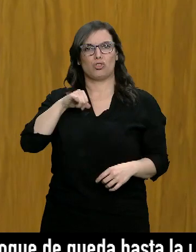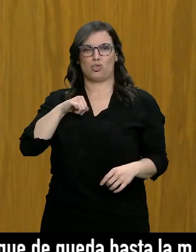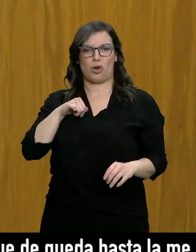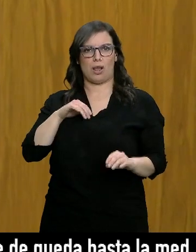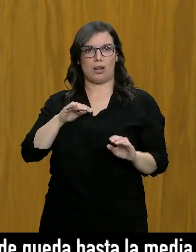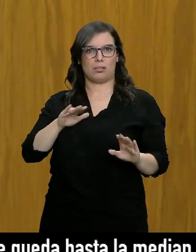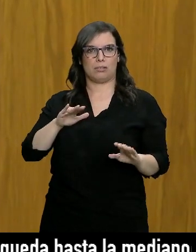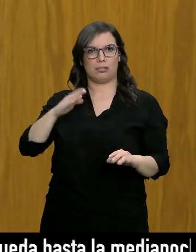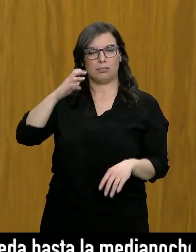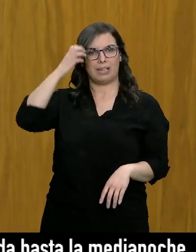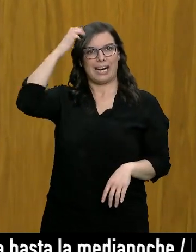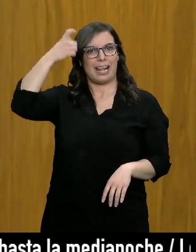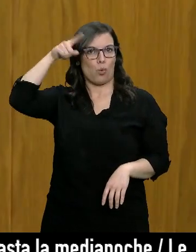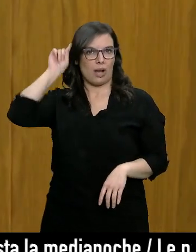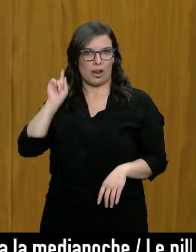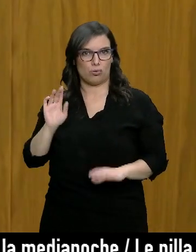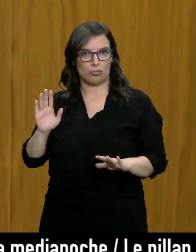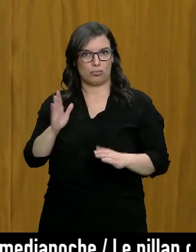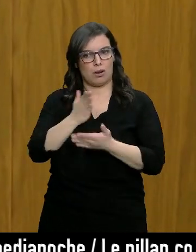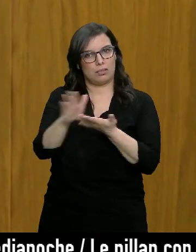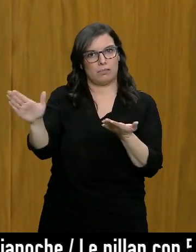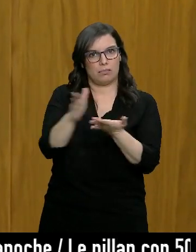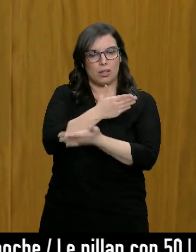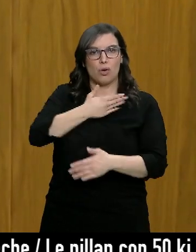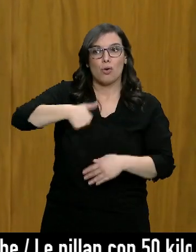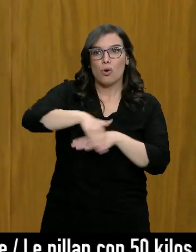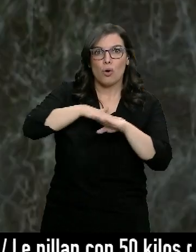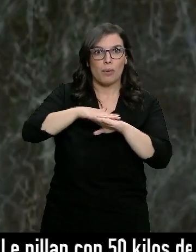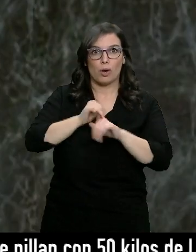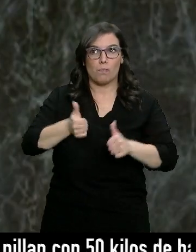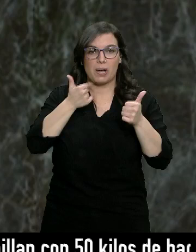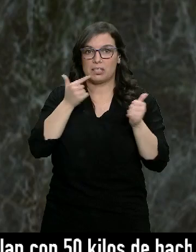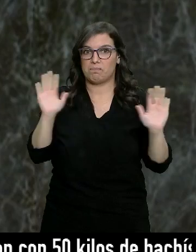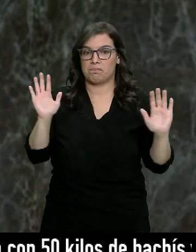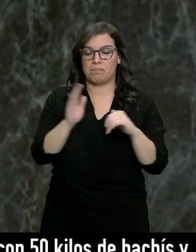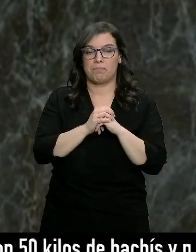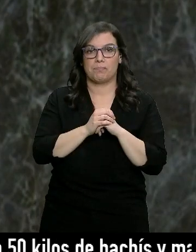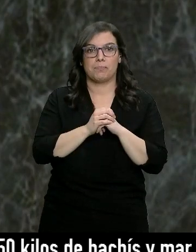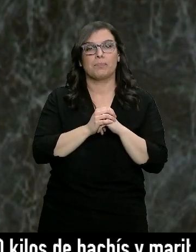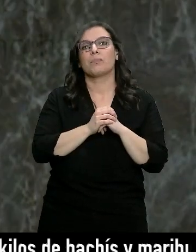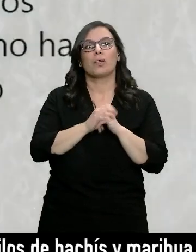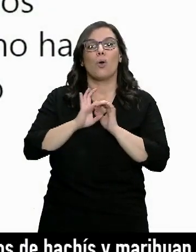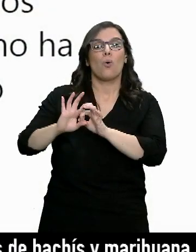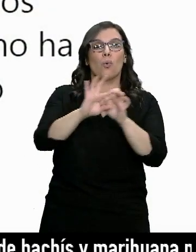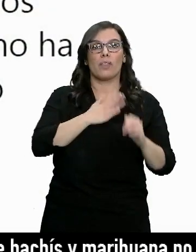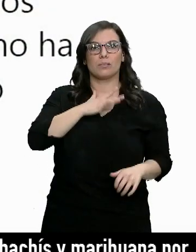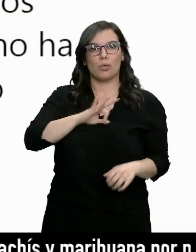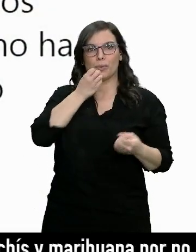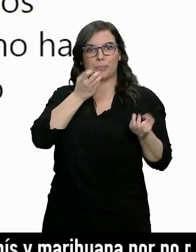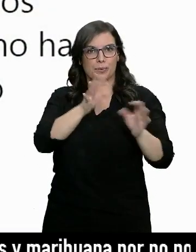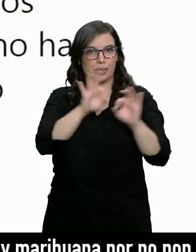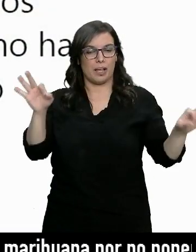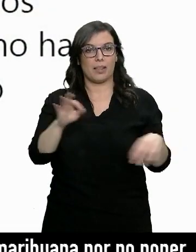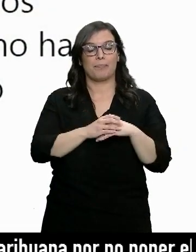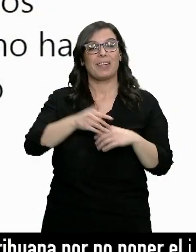del Rey Juan Carlos. El gobierno no tiene nada que añadir. Sí que se pronuncian en Unidas Podemos. En su cuenta de